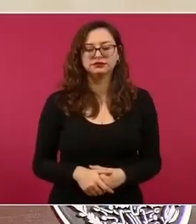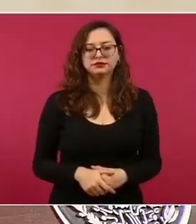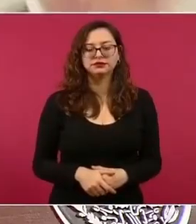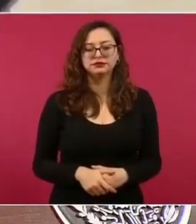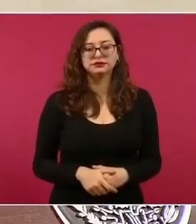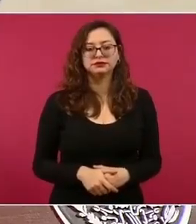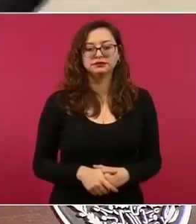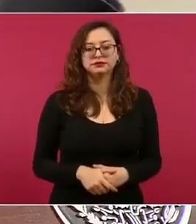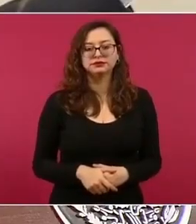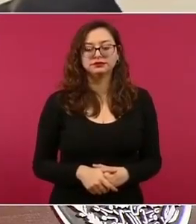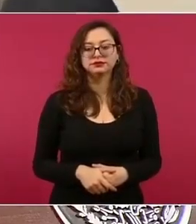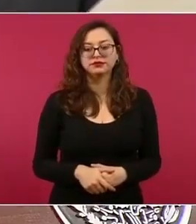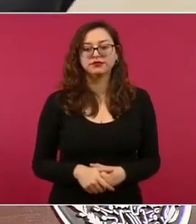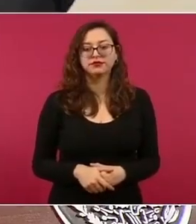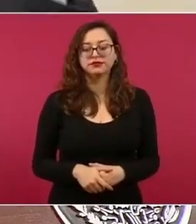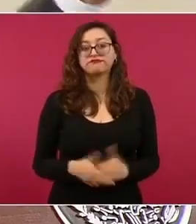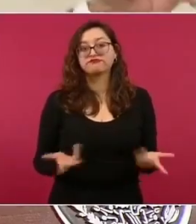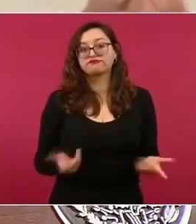en el resto del país fíjense